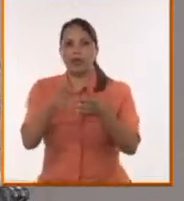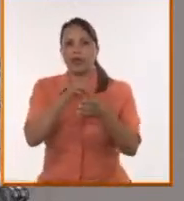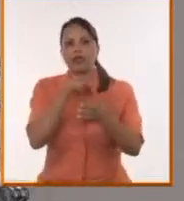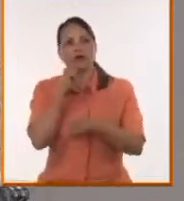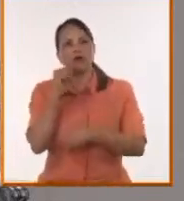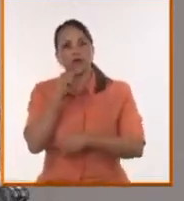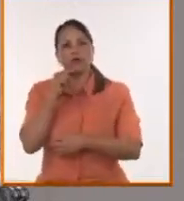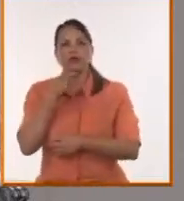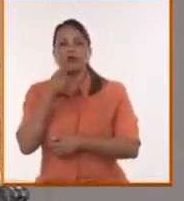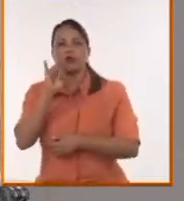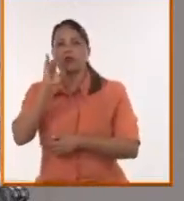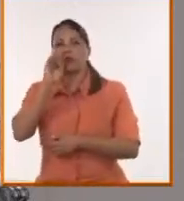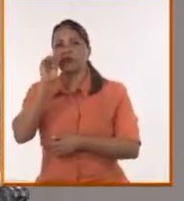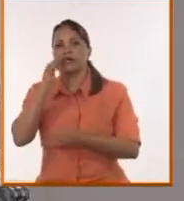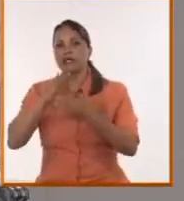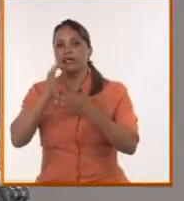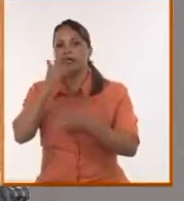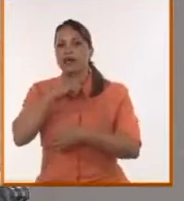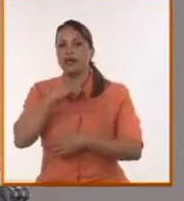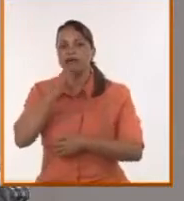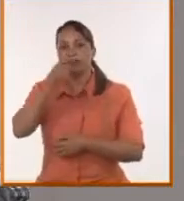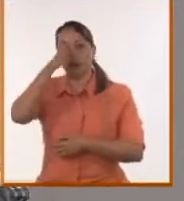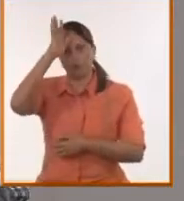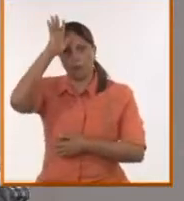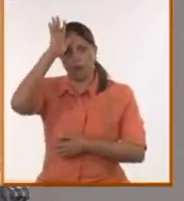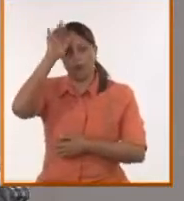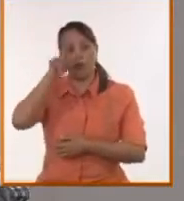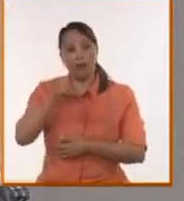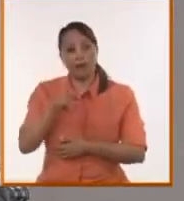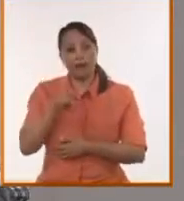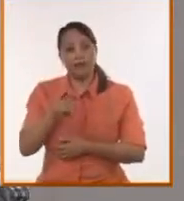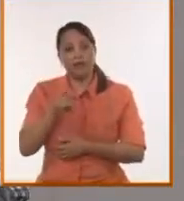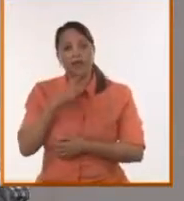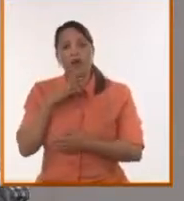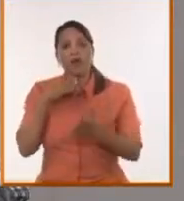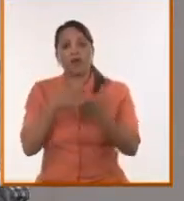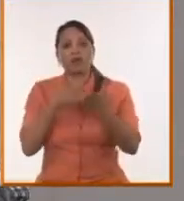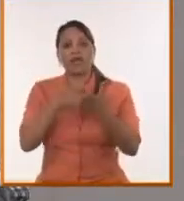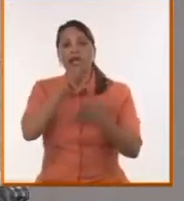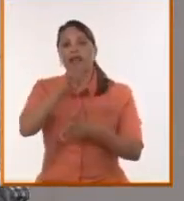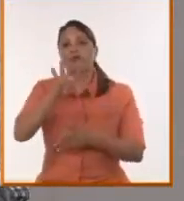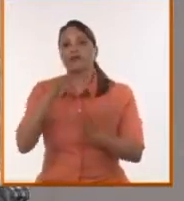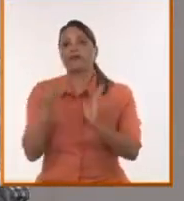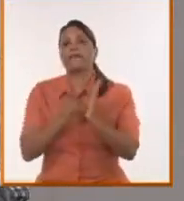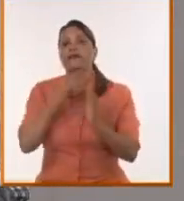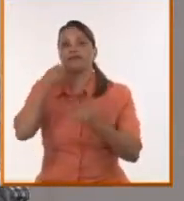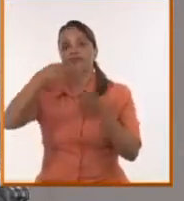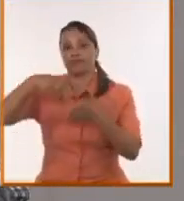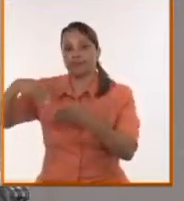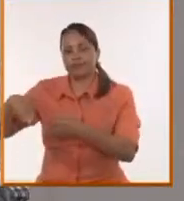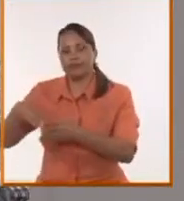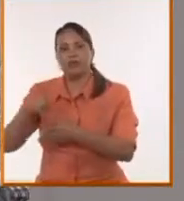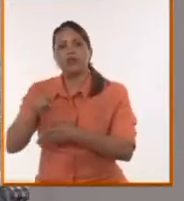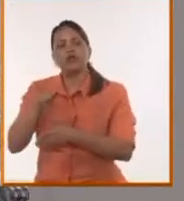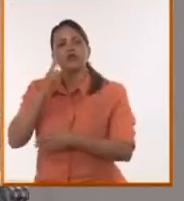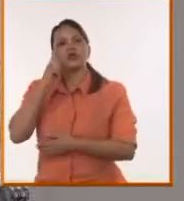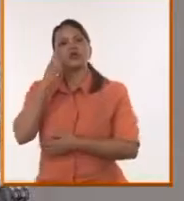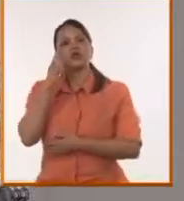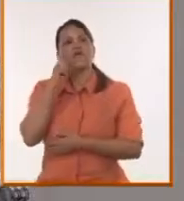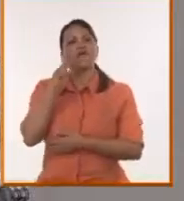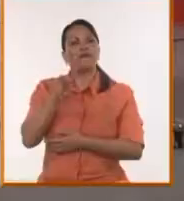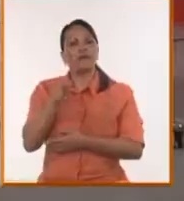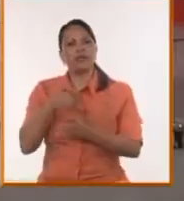húngara y la rumana. Además, con una operación antiterrorista que era un ataque directo, 14.000 muertos. Y yo pude observar desde esa